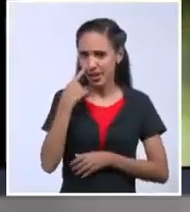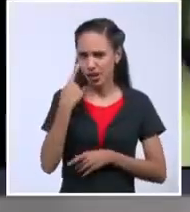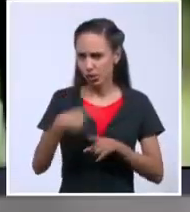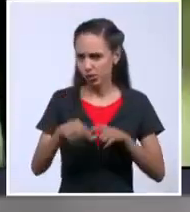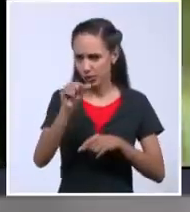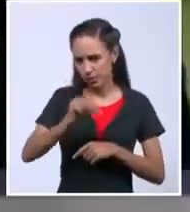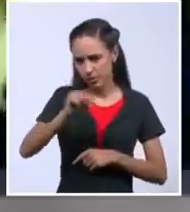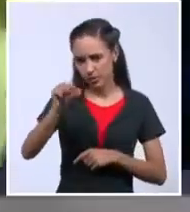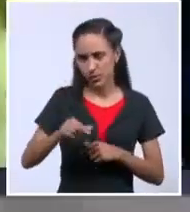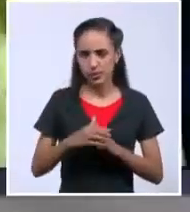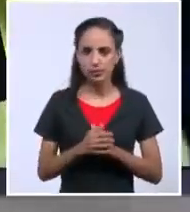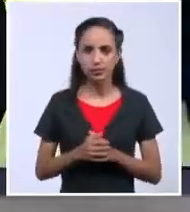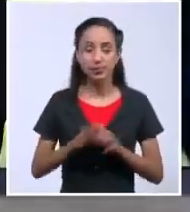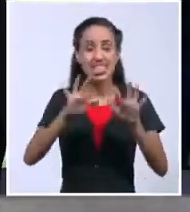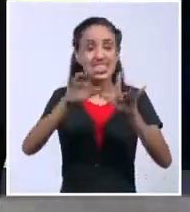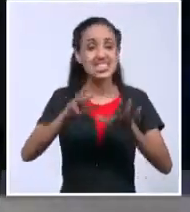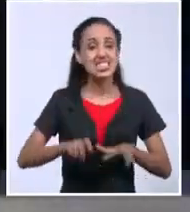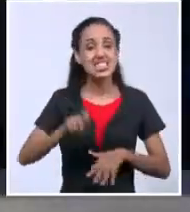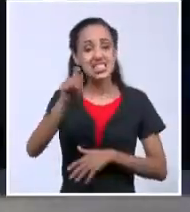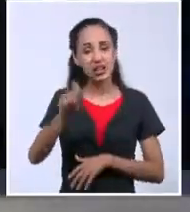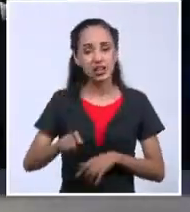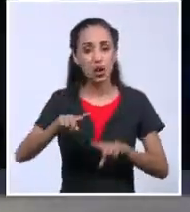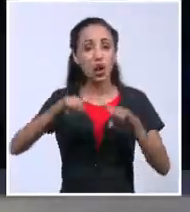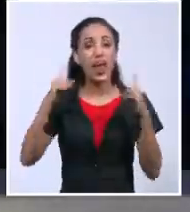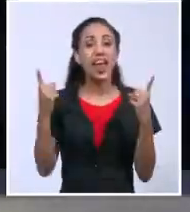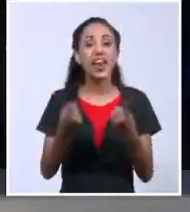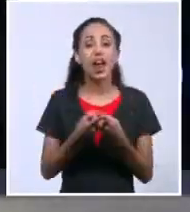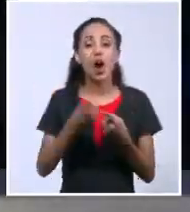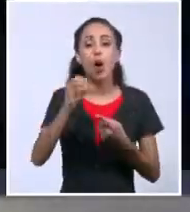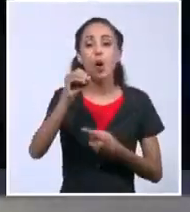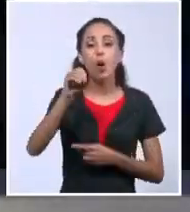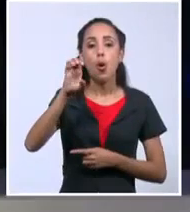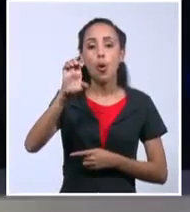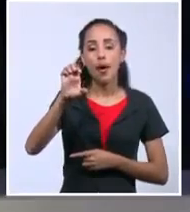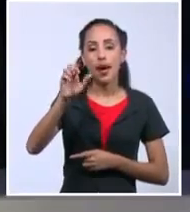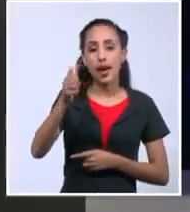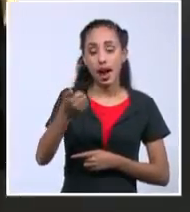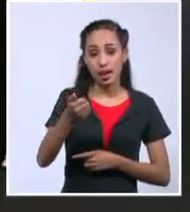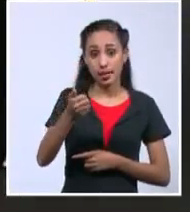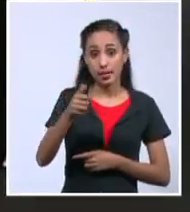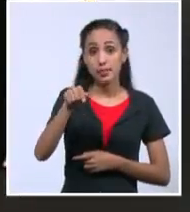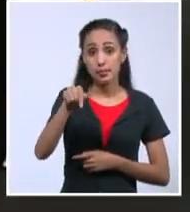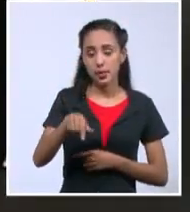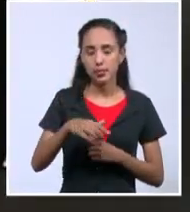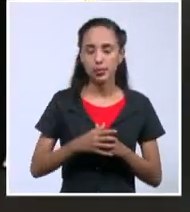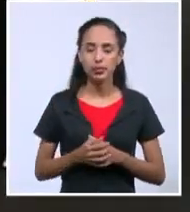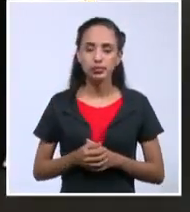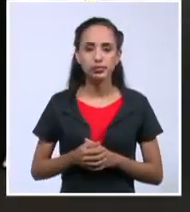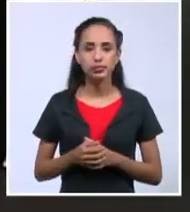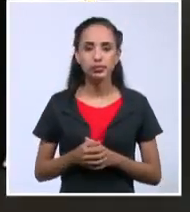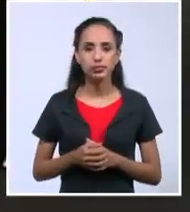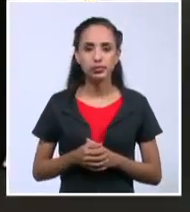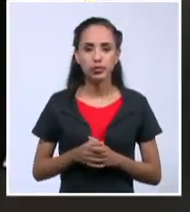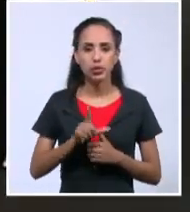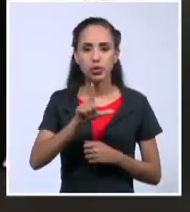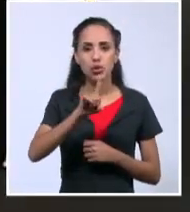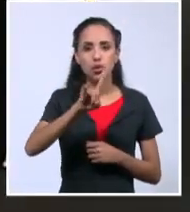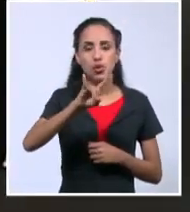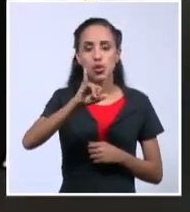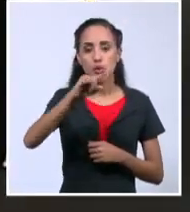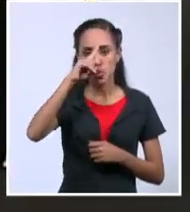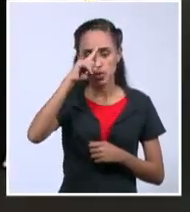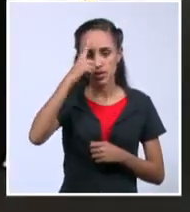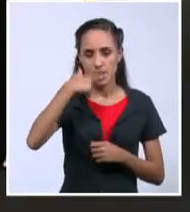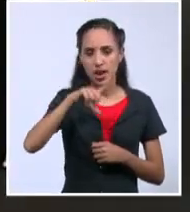otros. El secretario general de la OEA, Luis Almagro, el que nos ha dedicado tantos desvelos